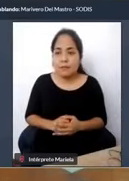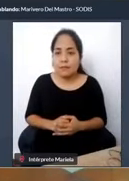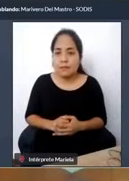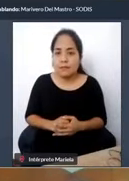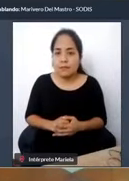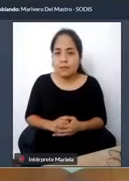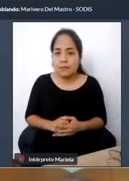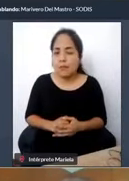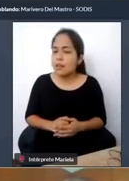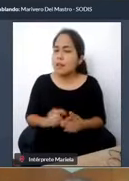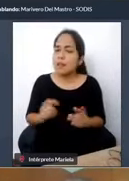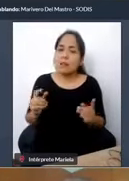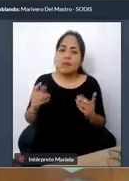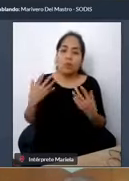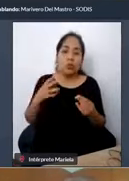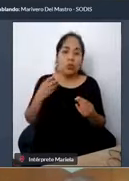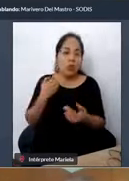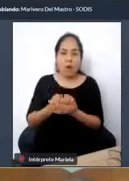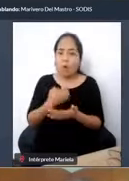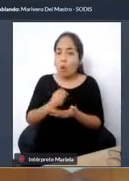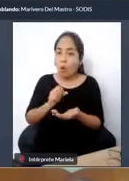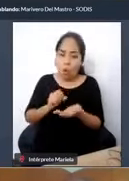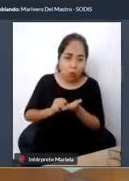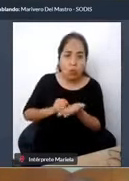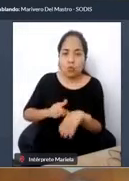medidas de accesibilidad desde un inicio,